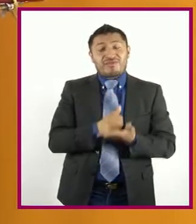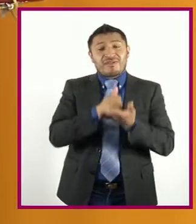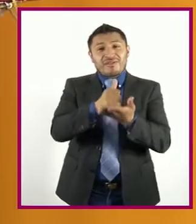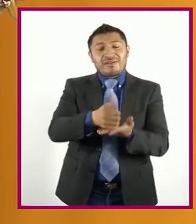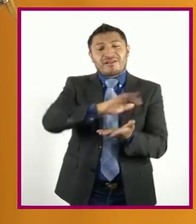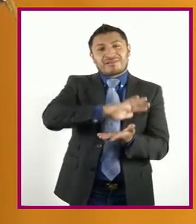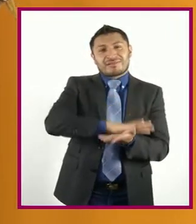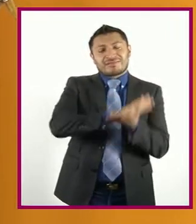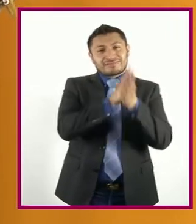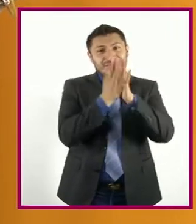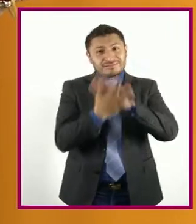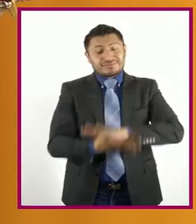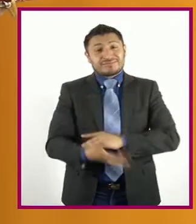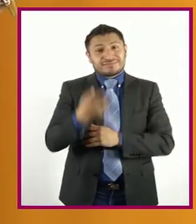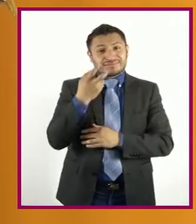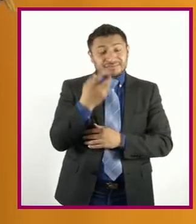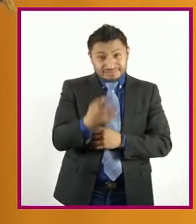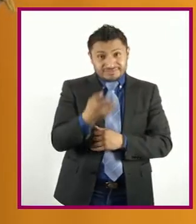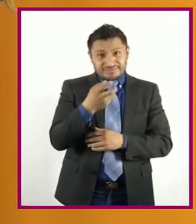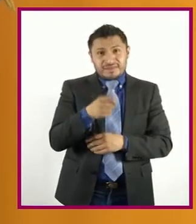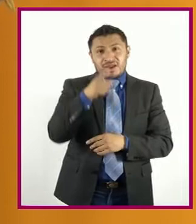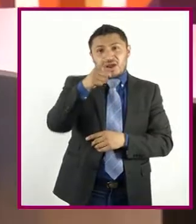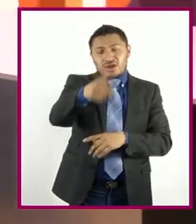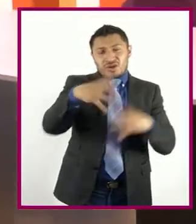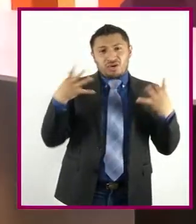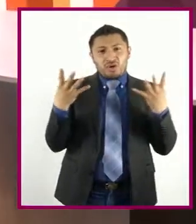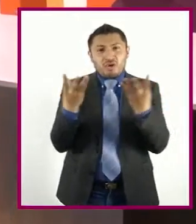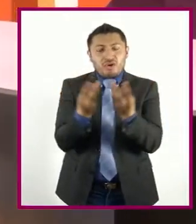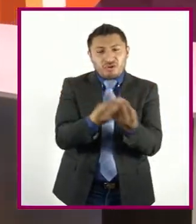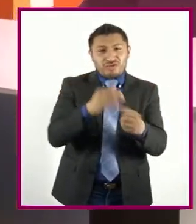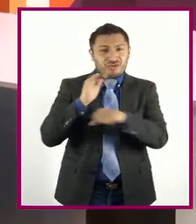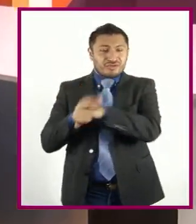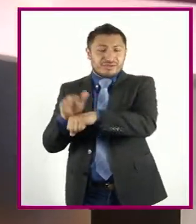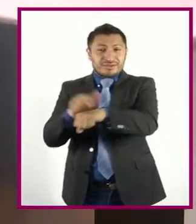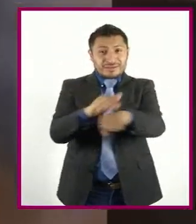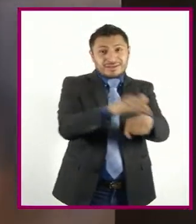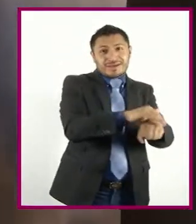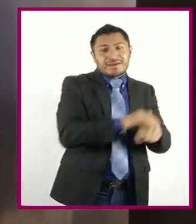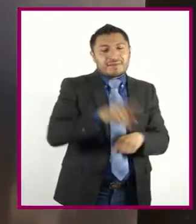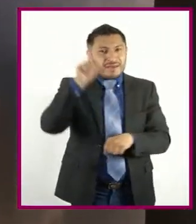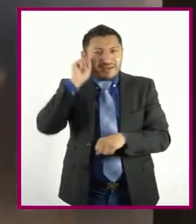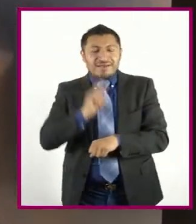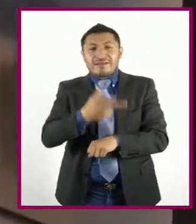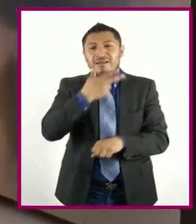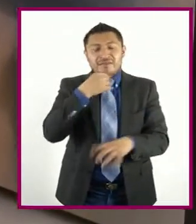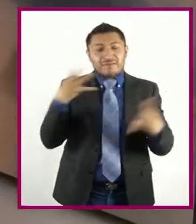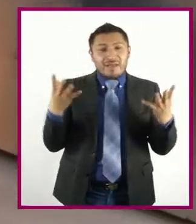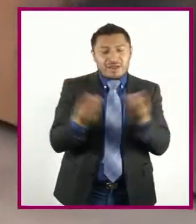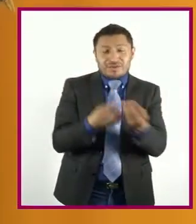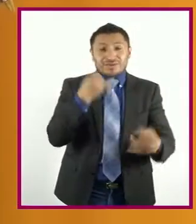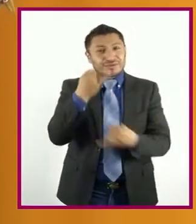ar Con tus amigas Y amigos Los jugarás